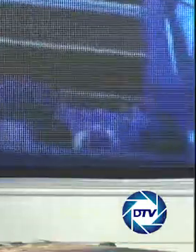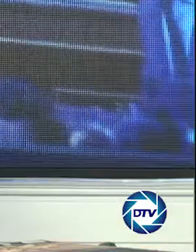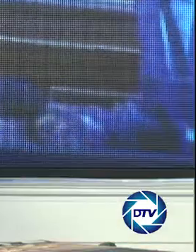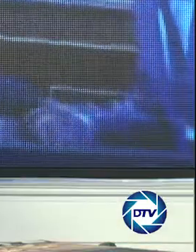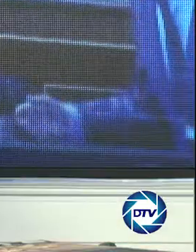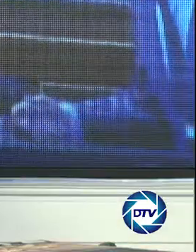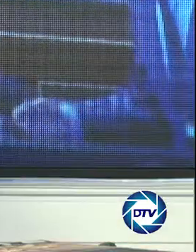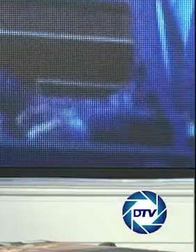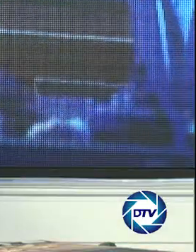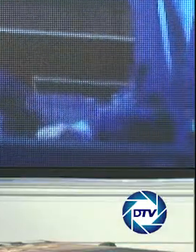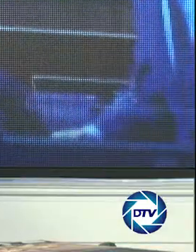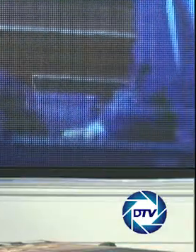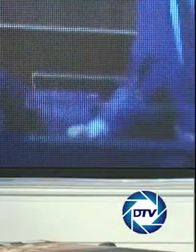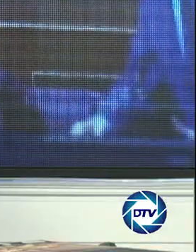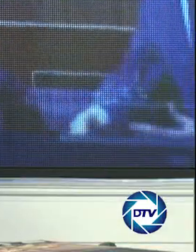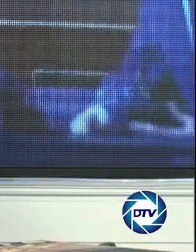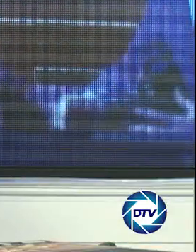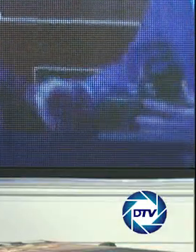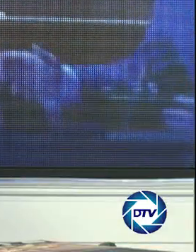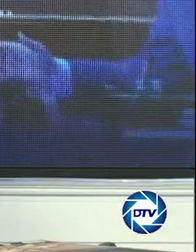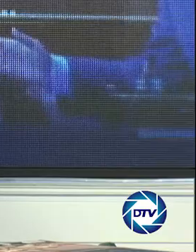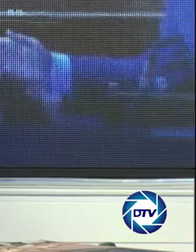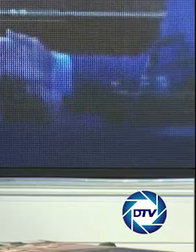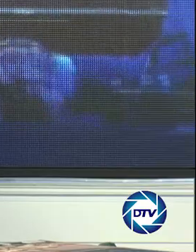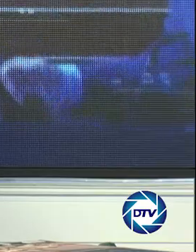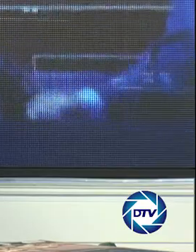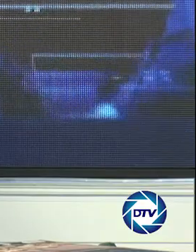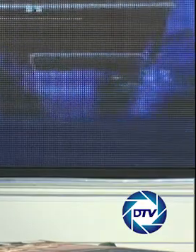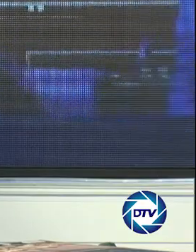delicada. ¿López Obrador tiene vínculos con los narcos?